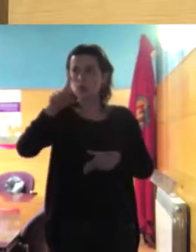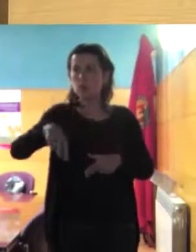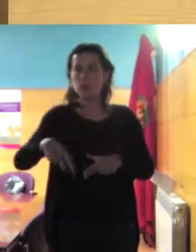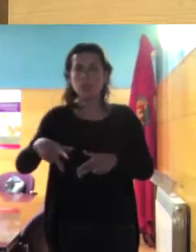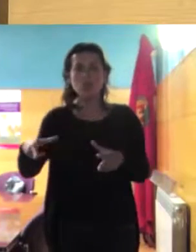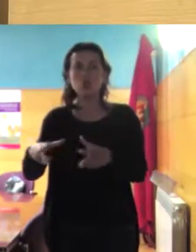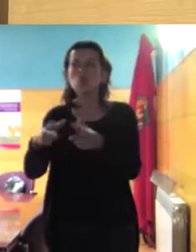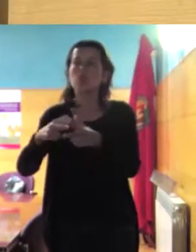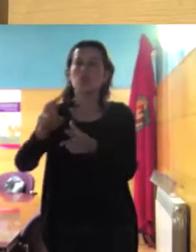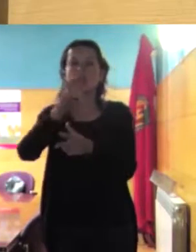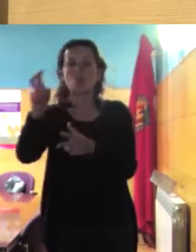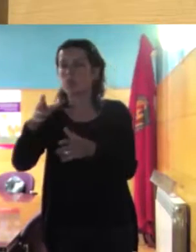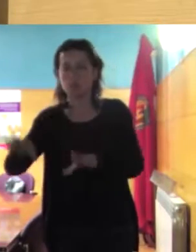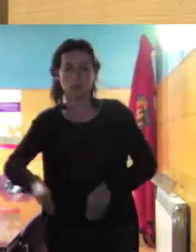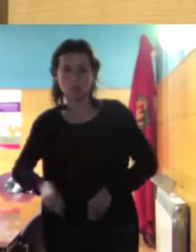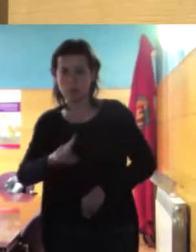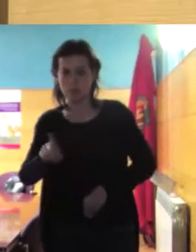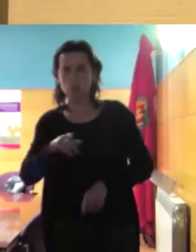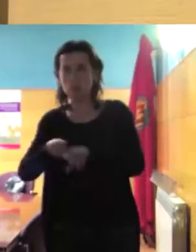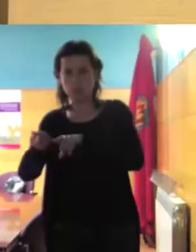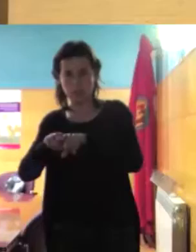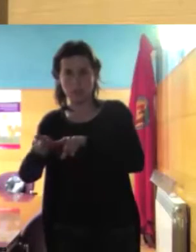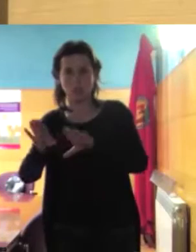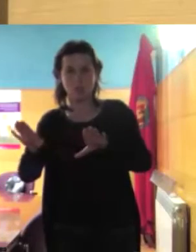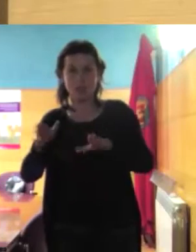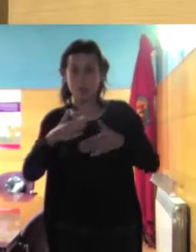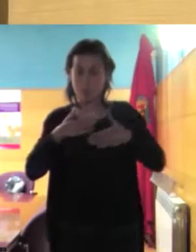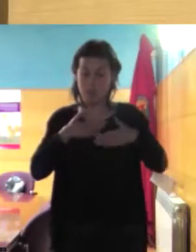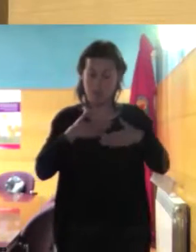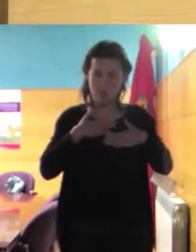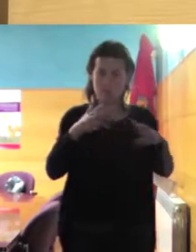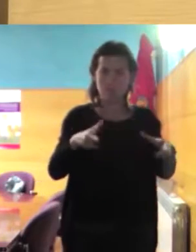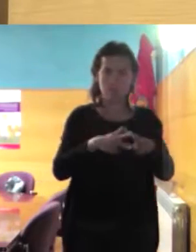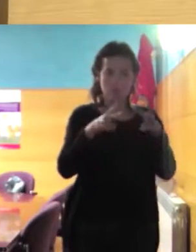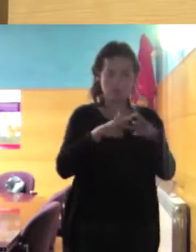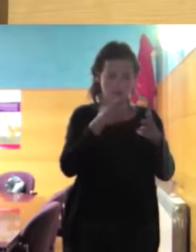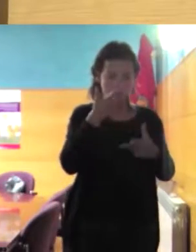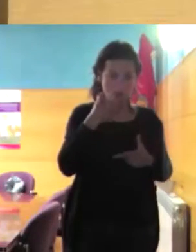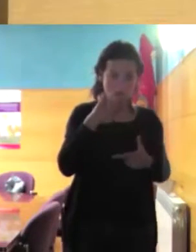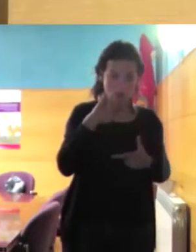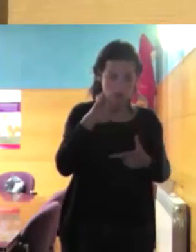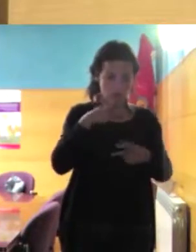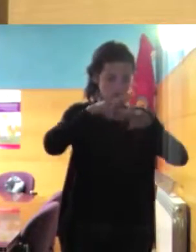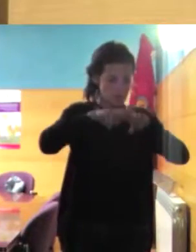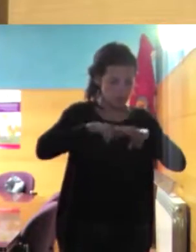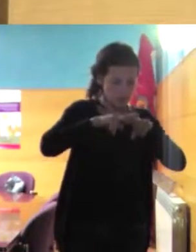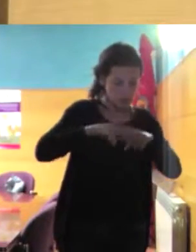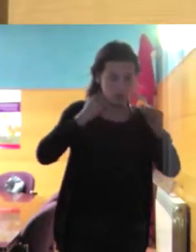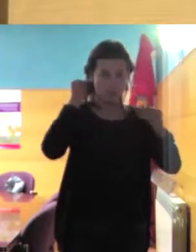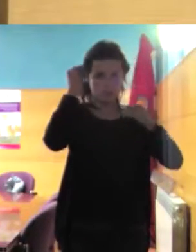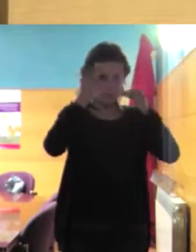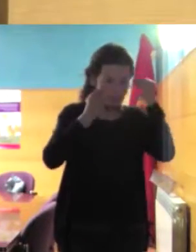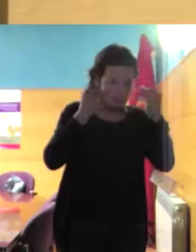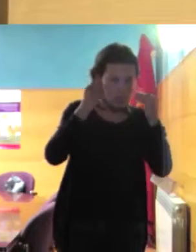otra sociedad pero como mínimo en la sociedad que estoy la conozco más y tengo una reflexión sobre lo que pasa por lo menos